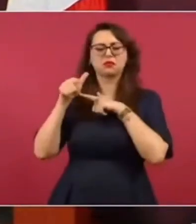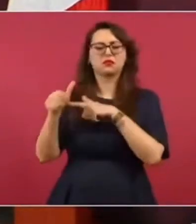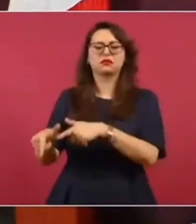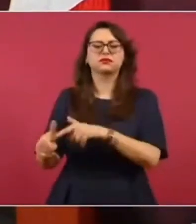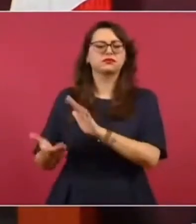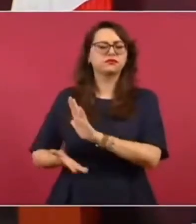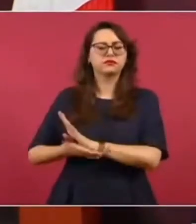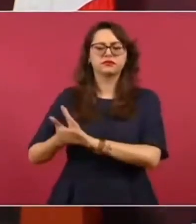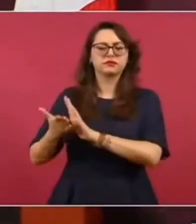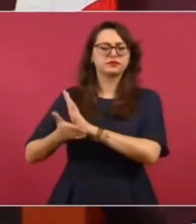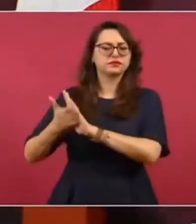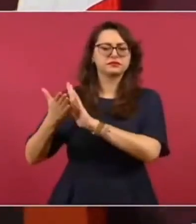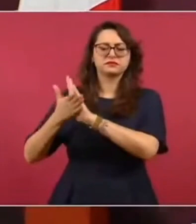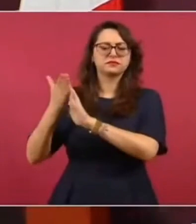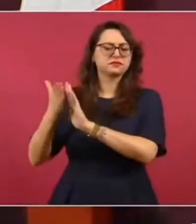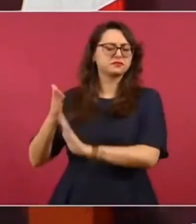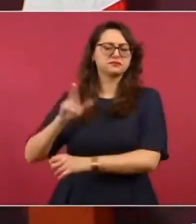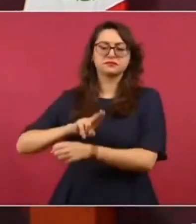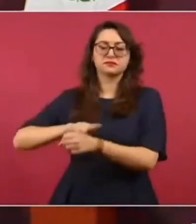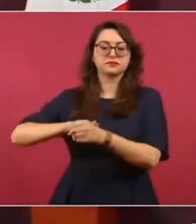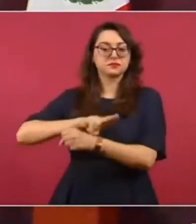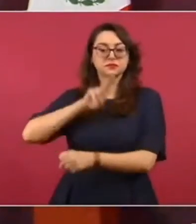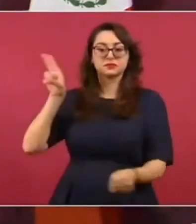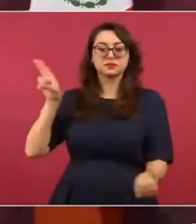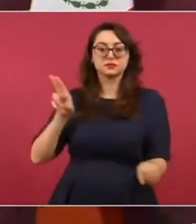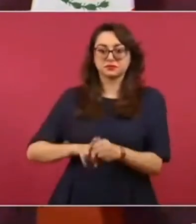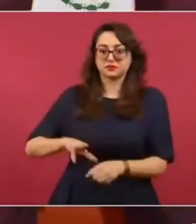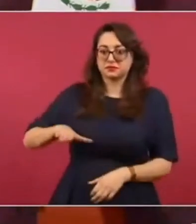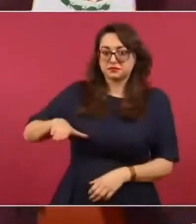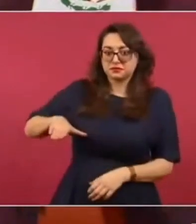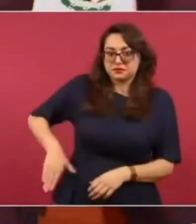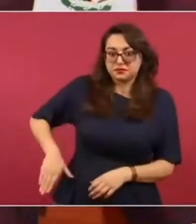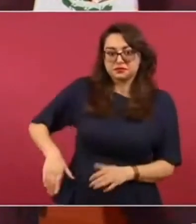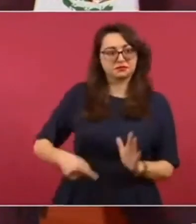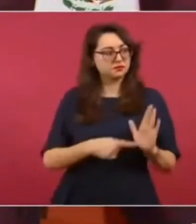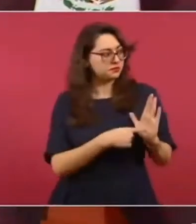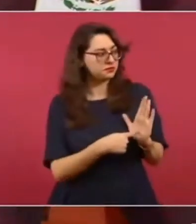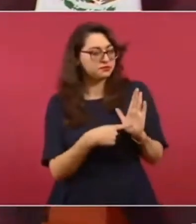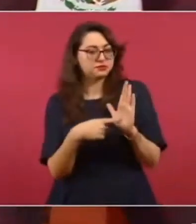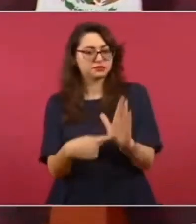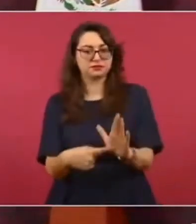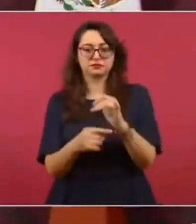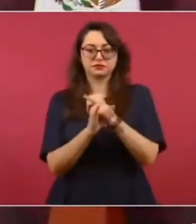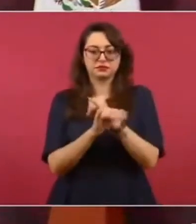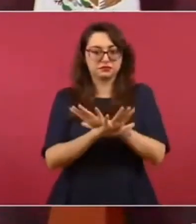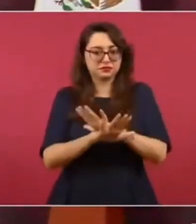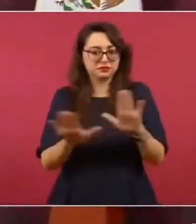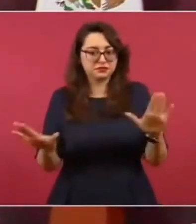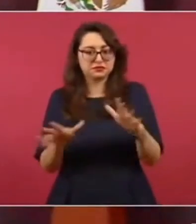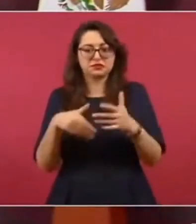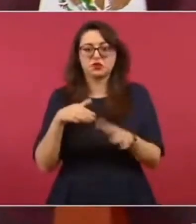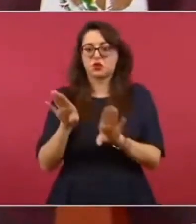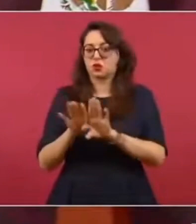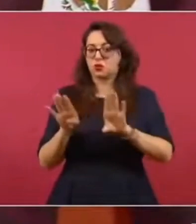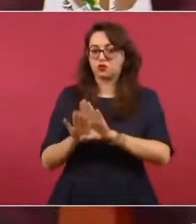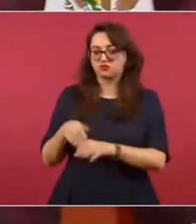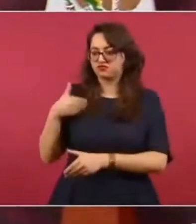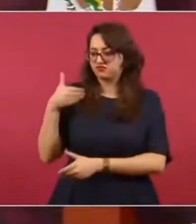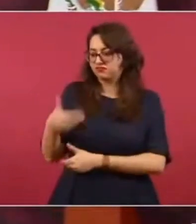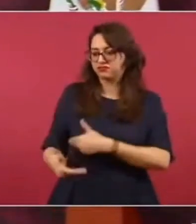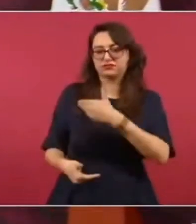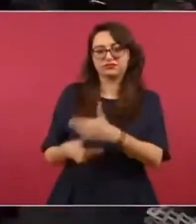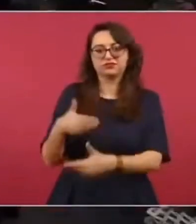programado. Ahora mismo se presentó un informe aquí, creo que es el tramo dos, ¿no, Javier? Respecto del tramo dos que ya